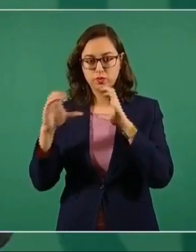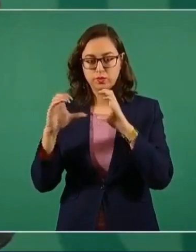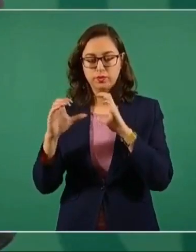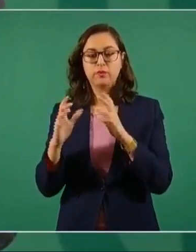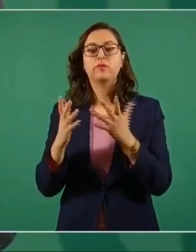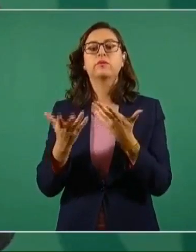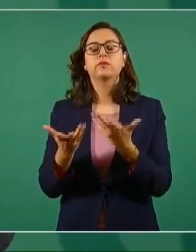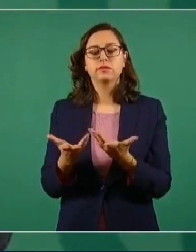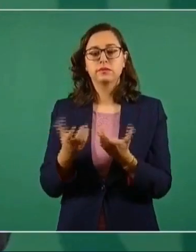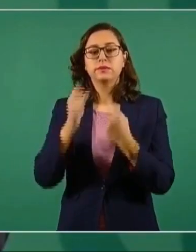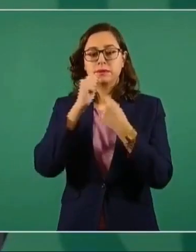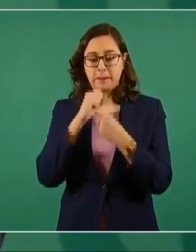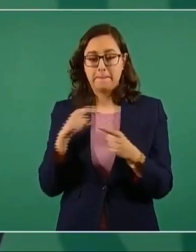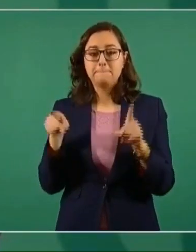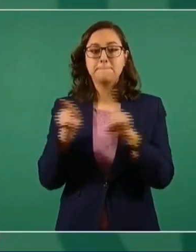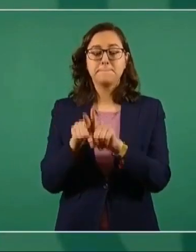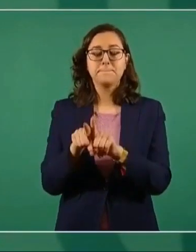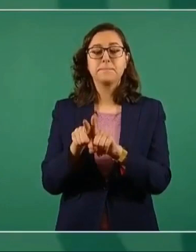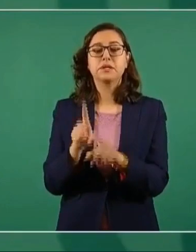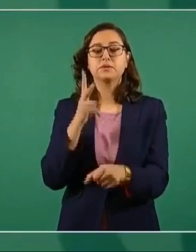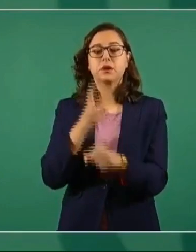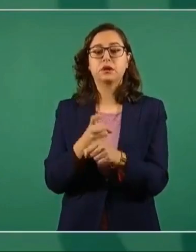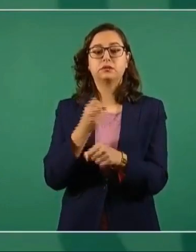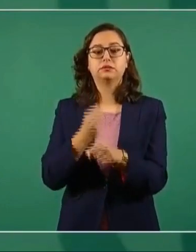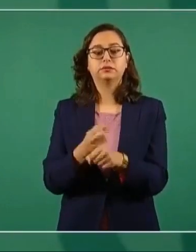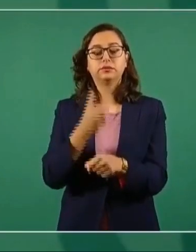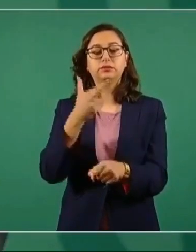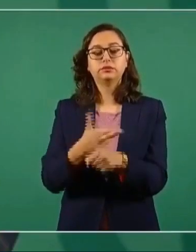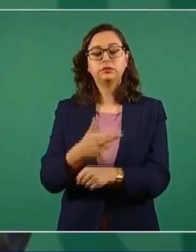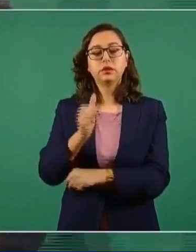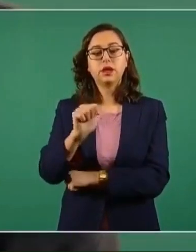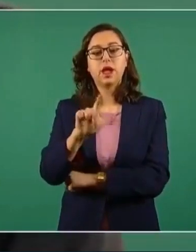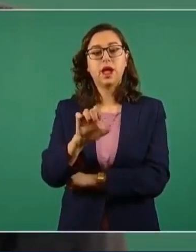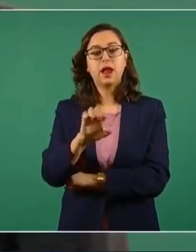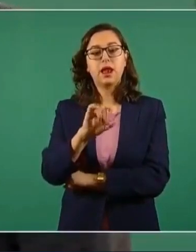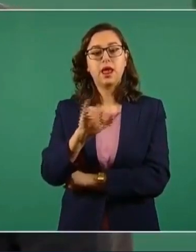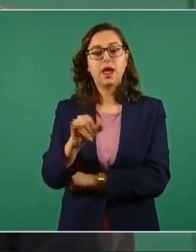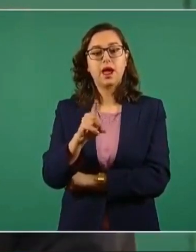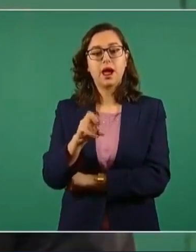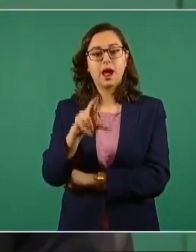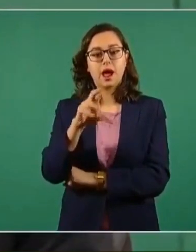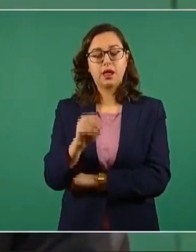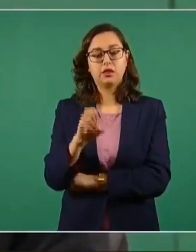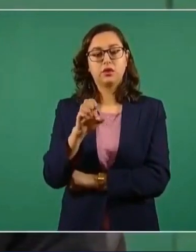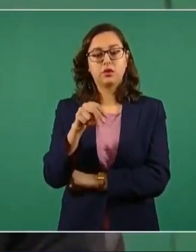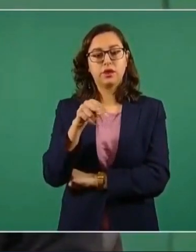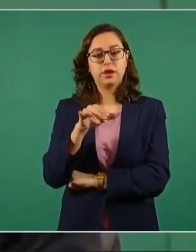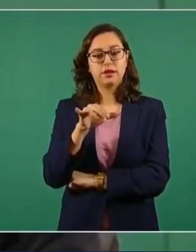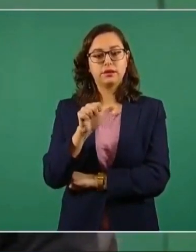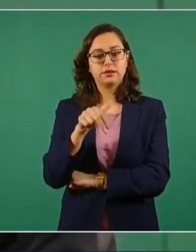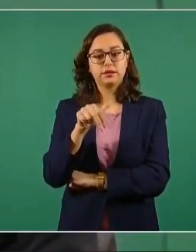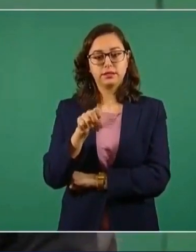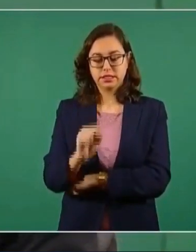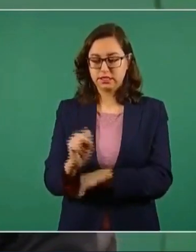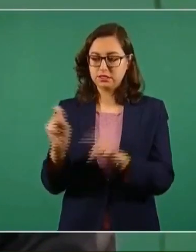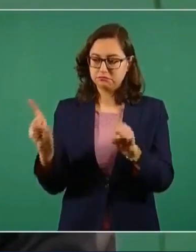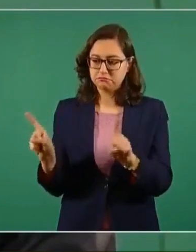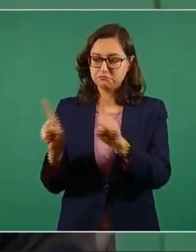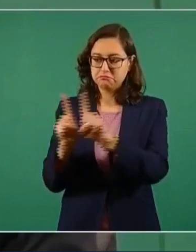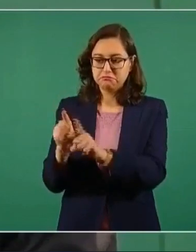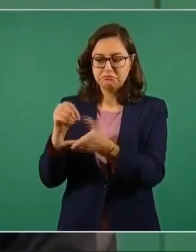subsecretario Alejandro Encinas la atendió